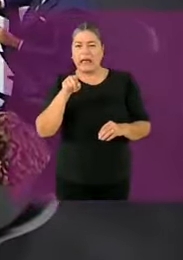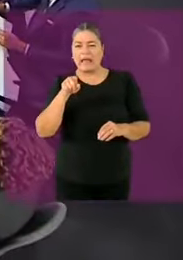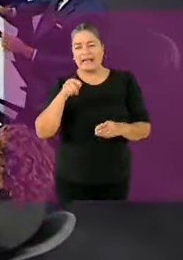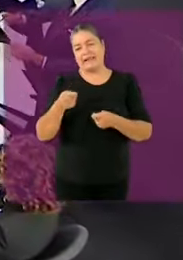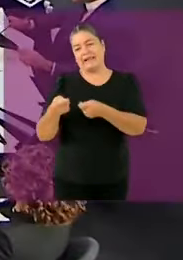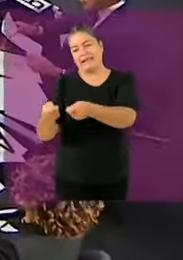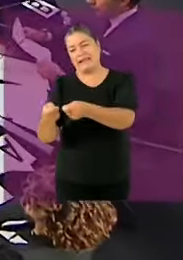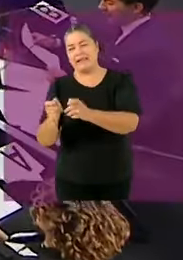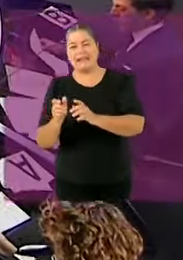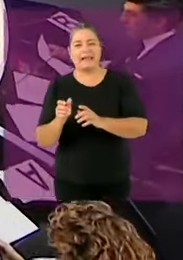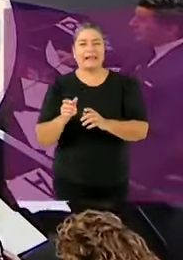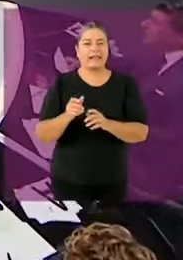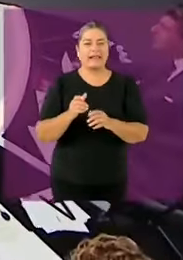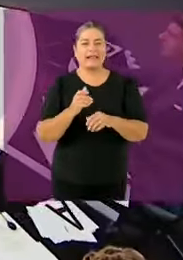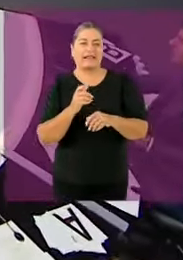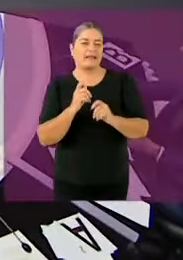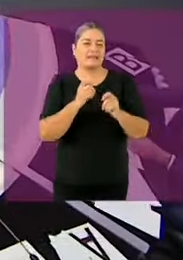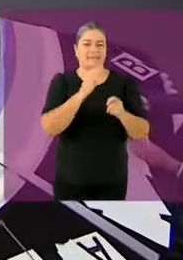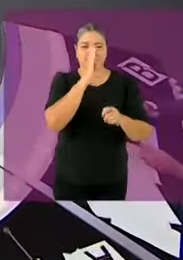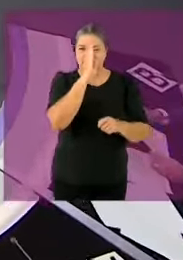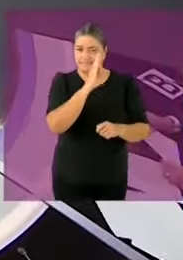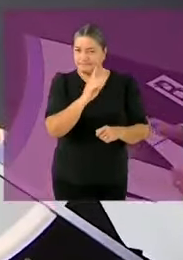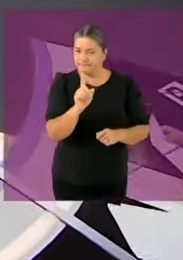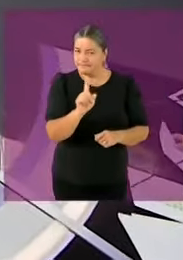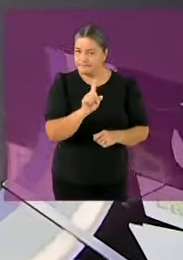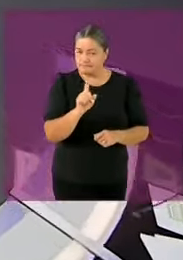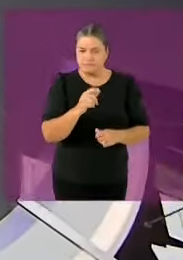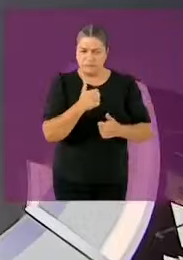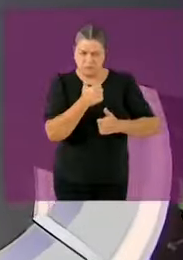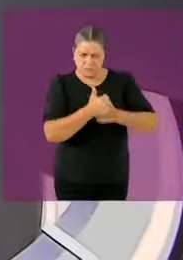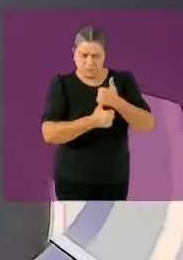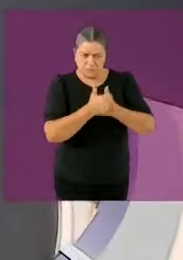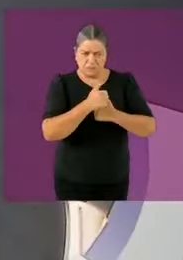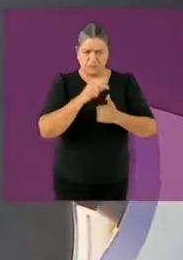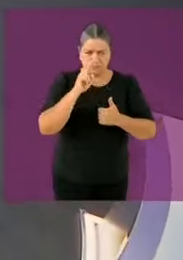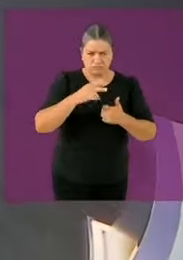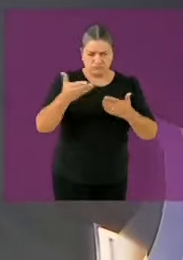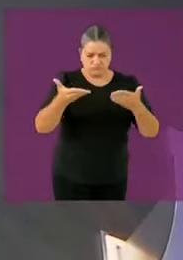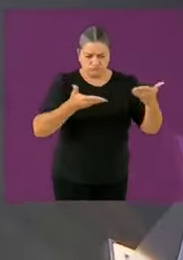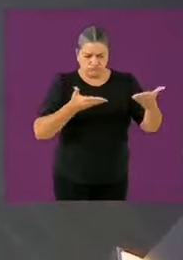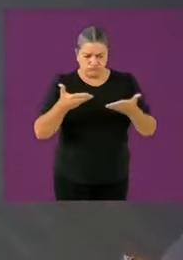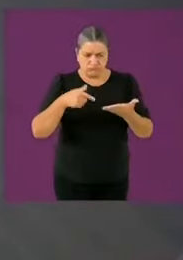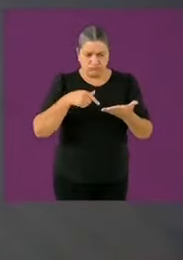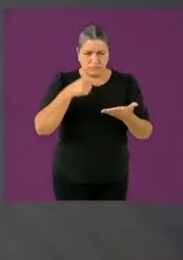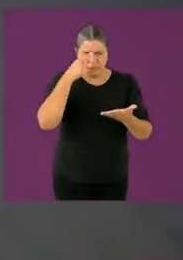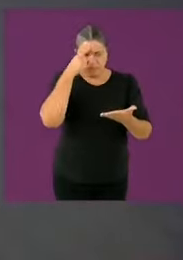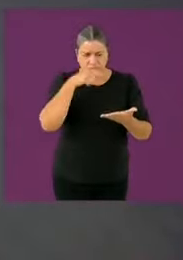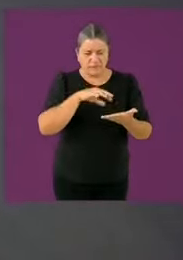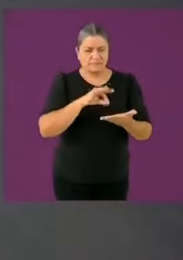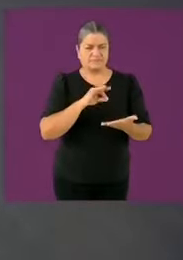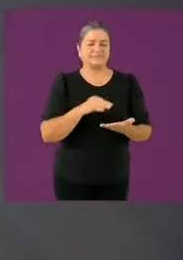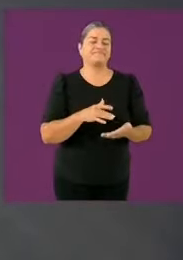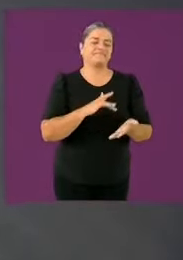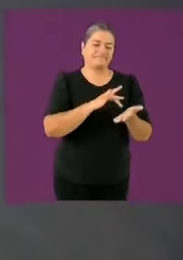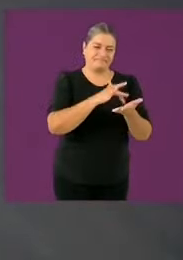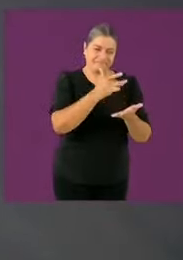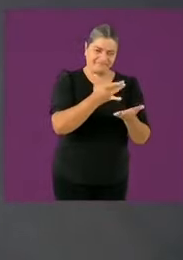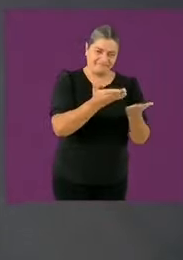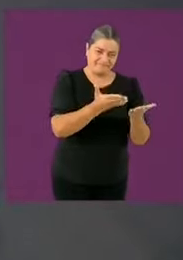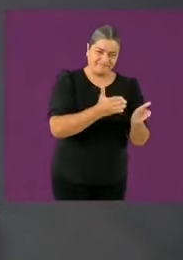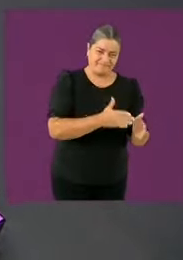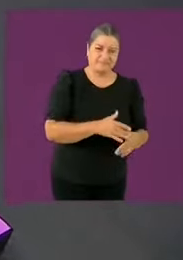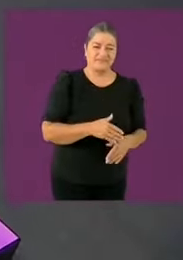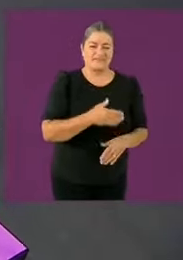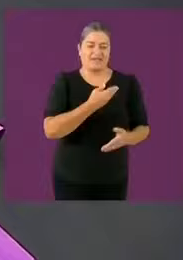Gracias, candidata Xochitl Galvez. Misma pregunta, candidata Claudia Sheinbaum. Se la repito, ¿cómo se deben asignar los contratos de obra pública para